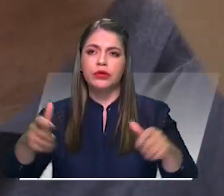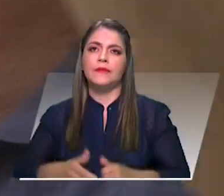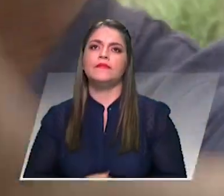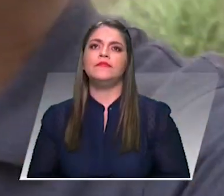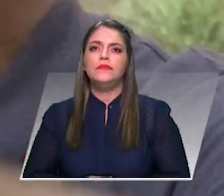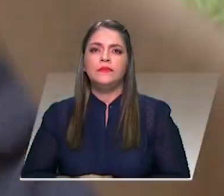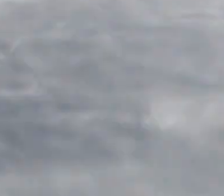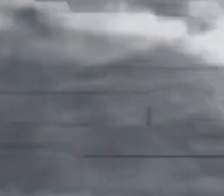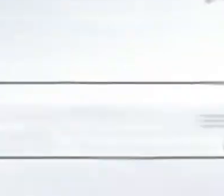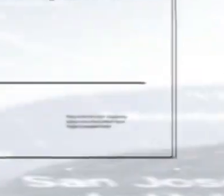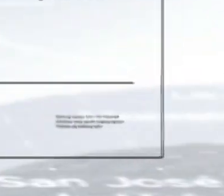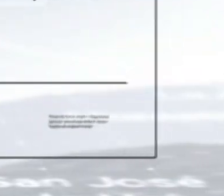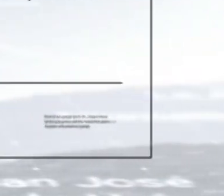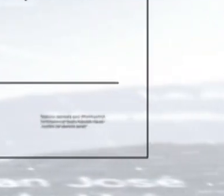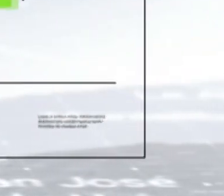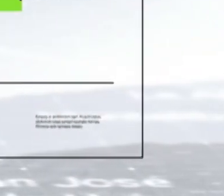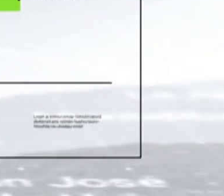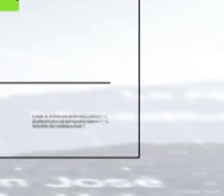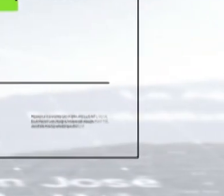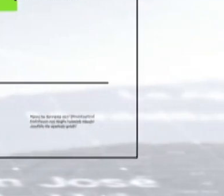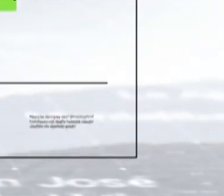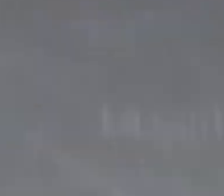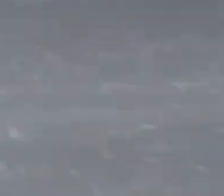las semanas anteriores. ¡Gracias!